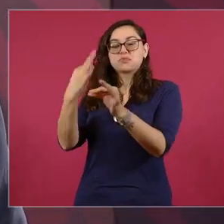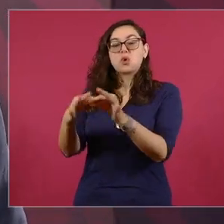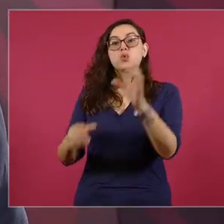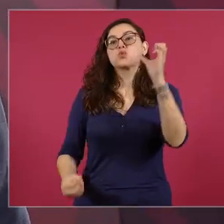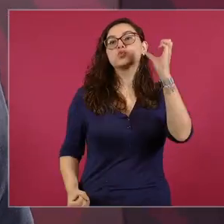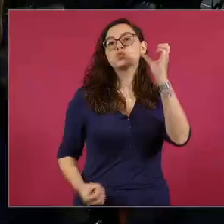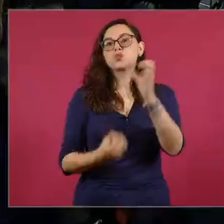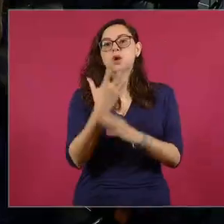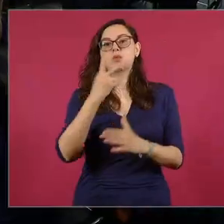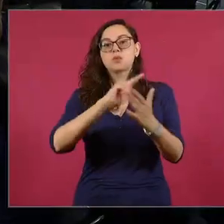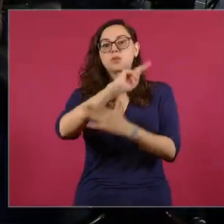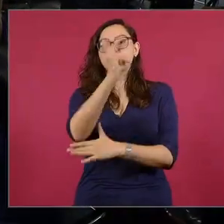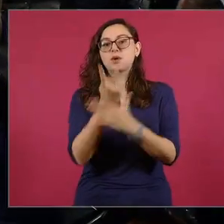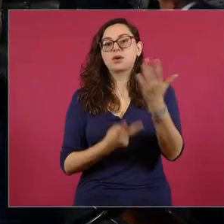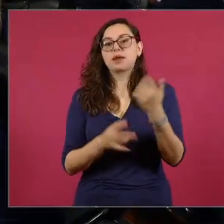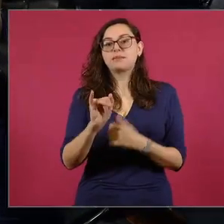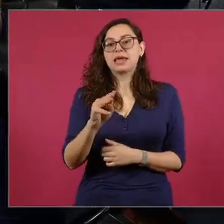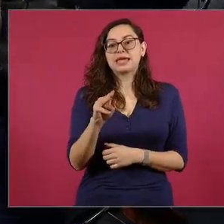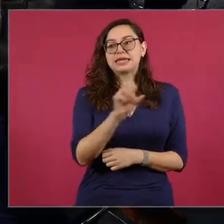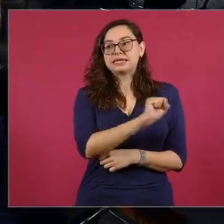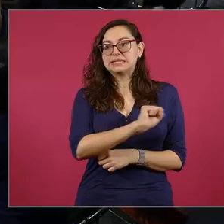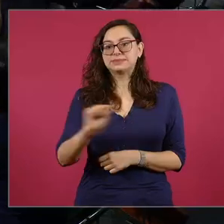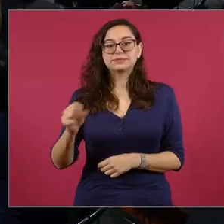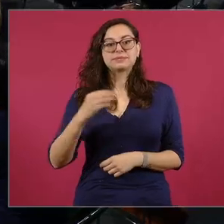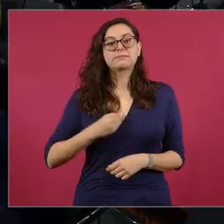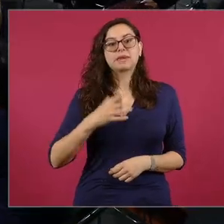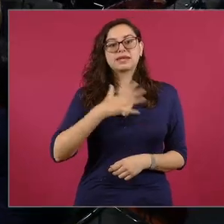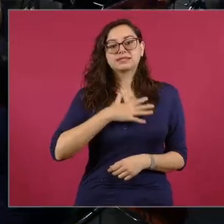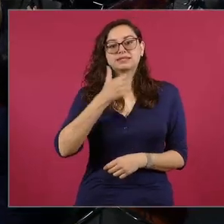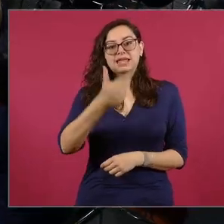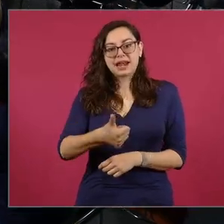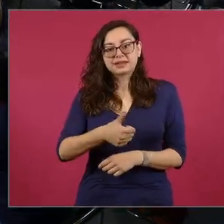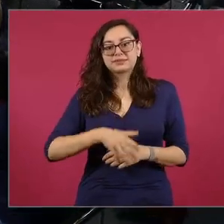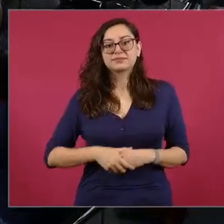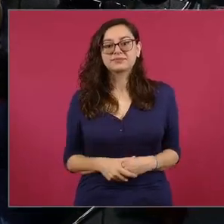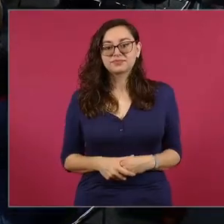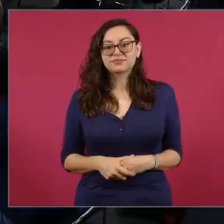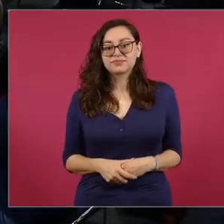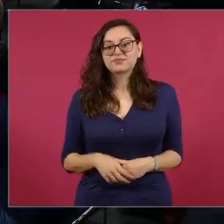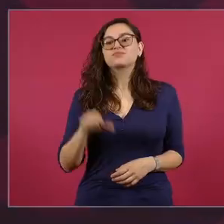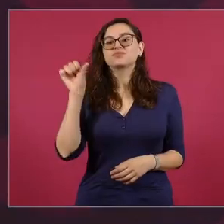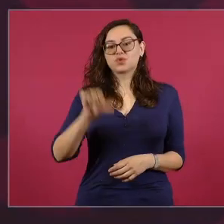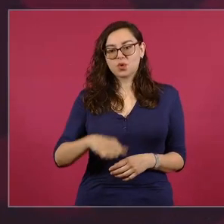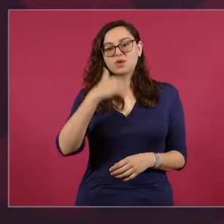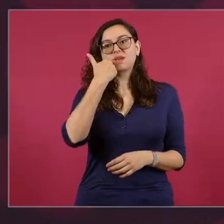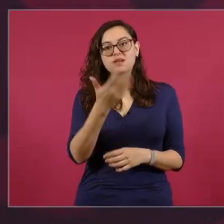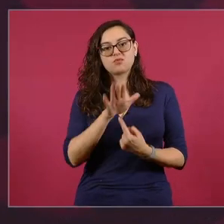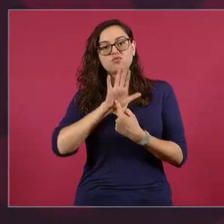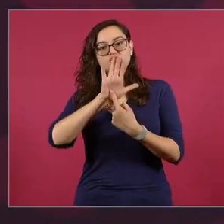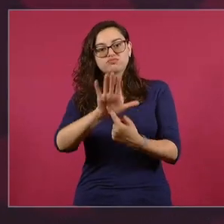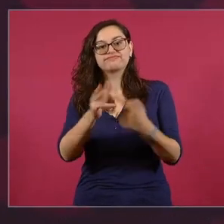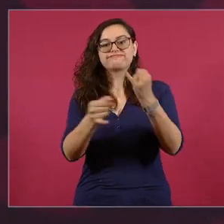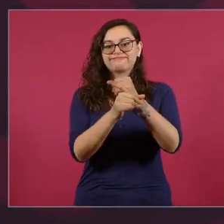IMSS-Bienestar y queremos informarles cómo vamos.